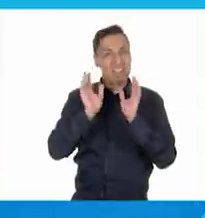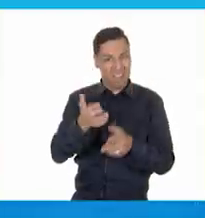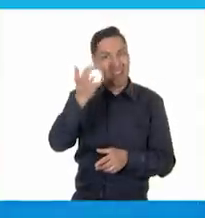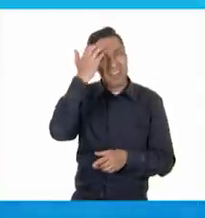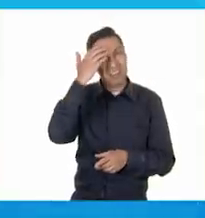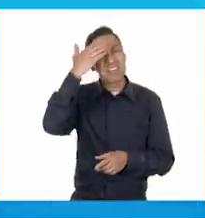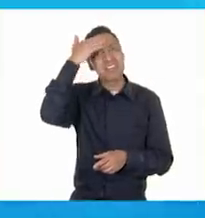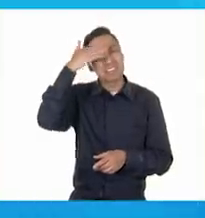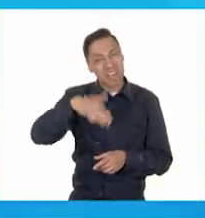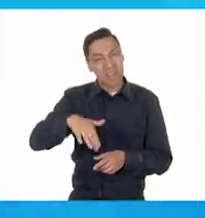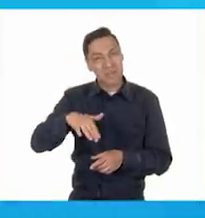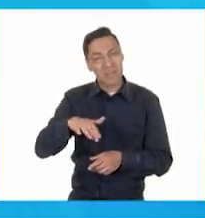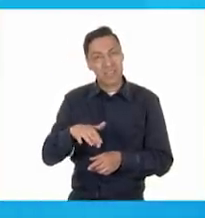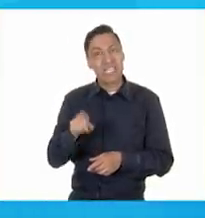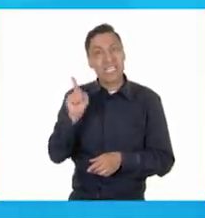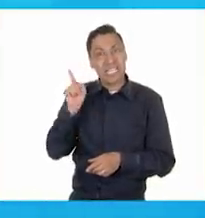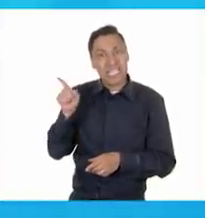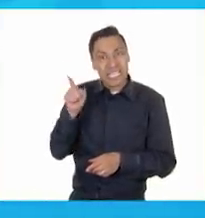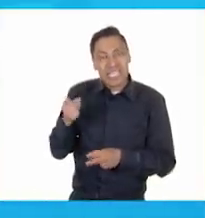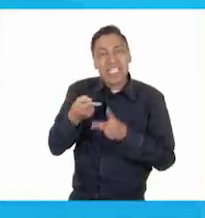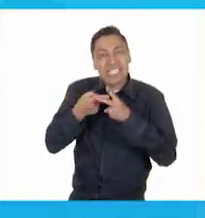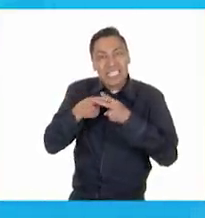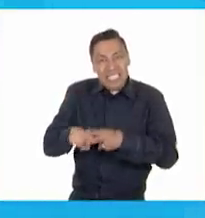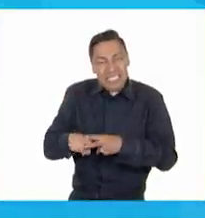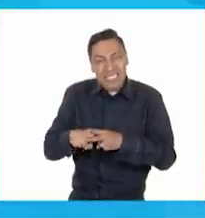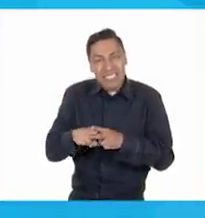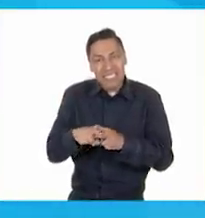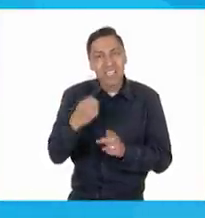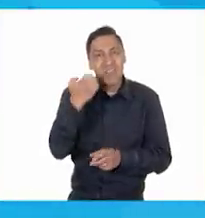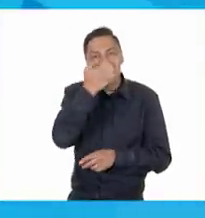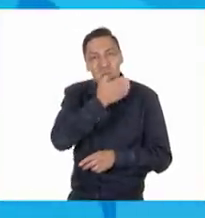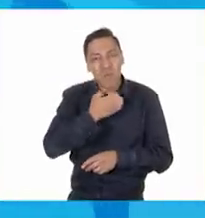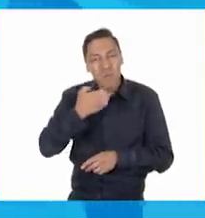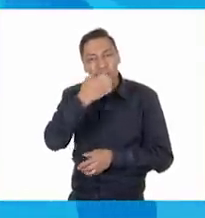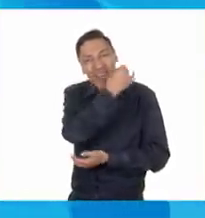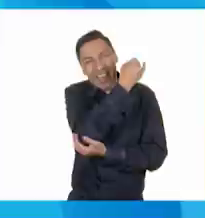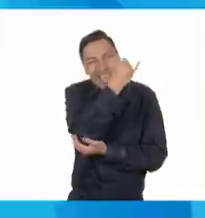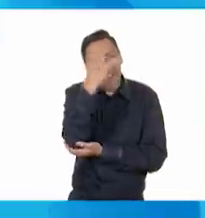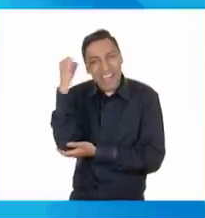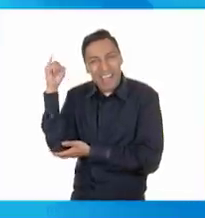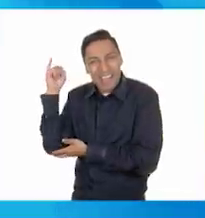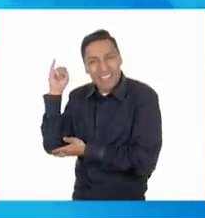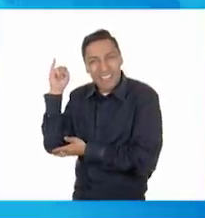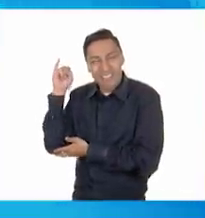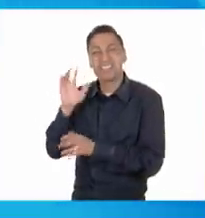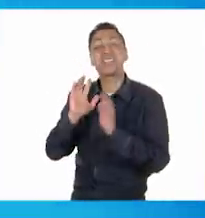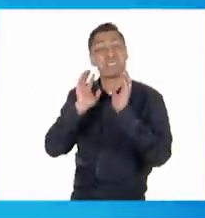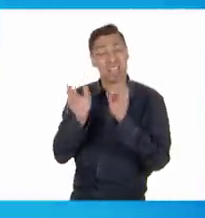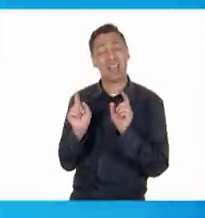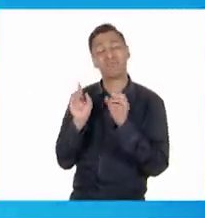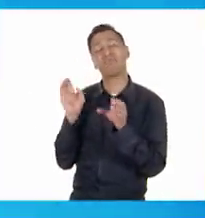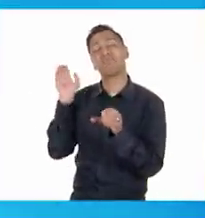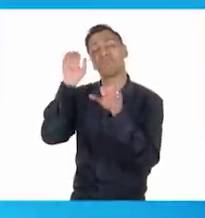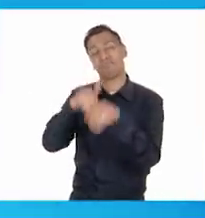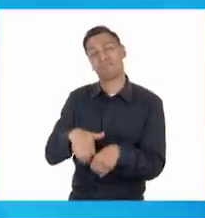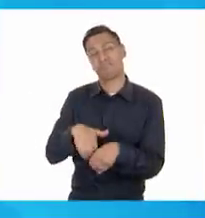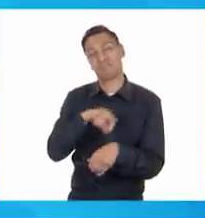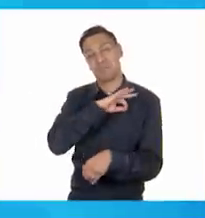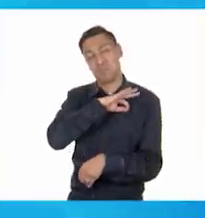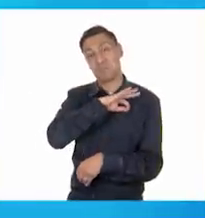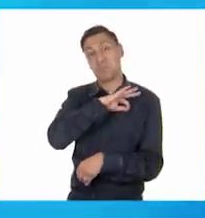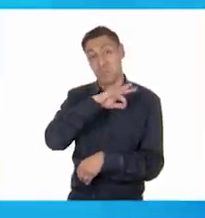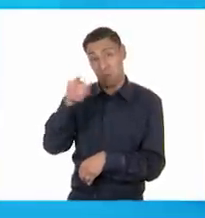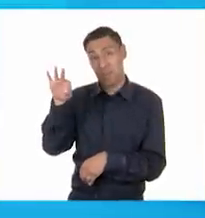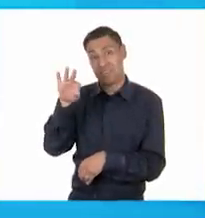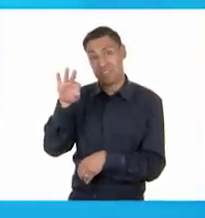esta edad es cuando se inician en el preescolar. Ajá, claro. Tienes toda la razón. ¿Ustedes en casa se acuerdan que a esa edad